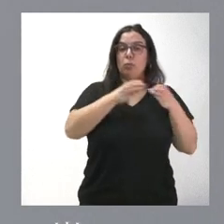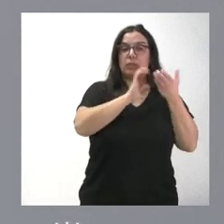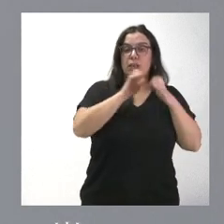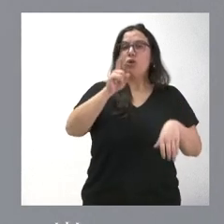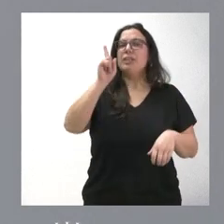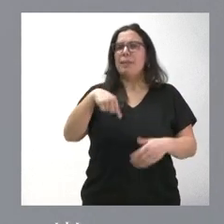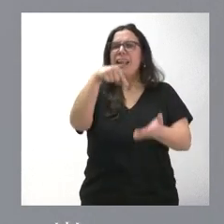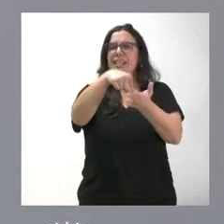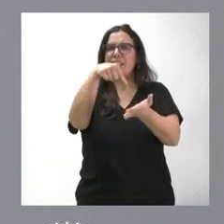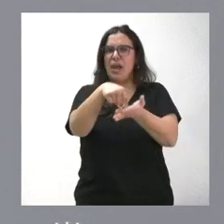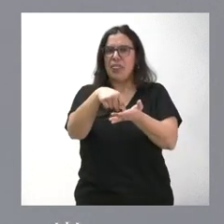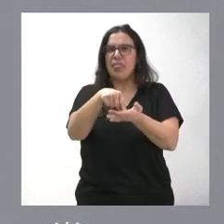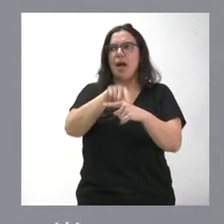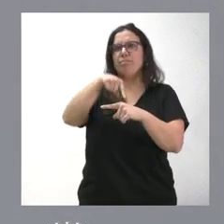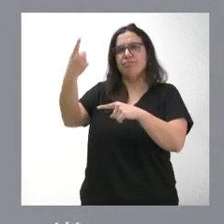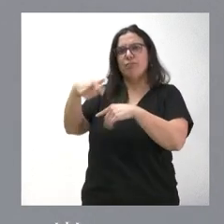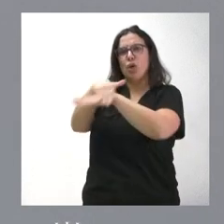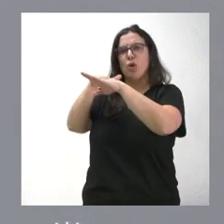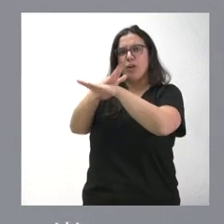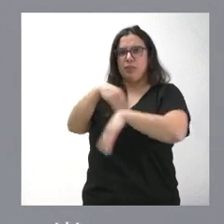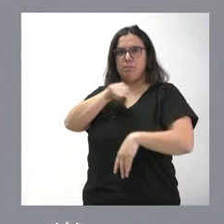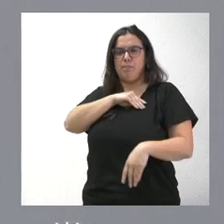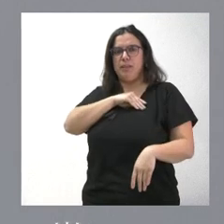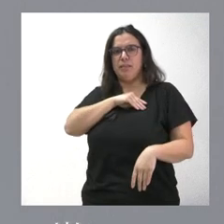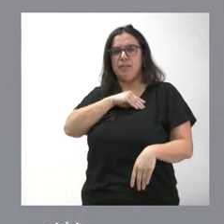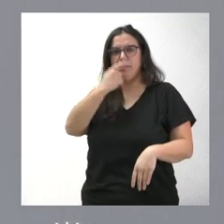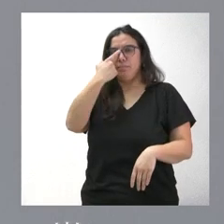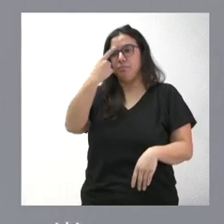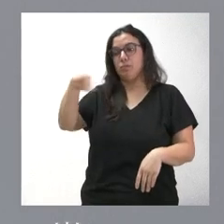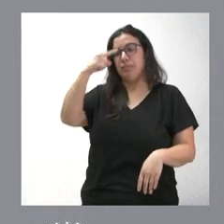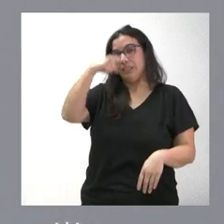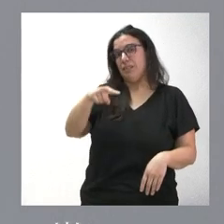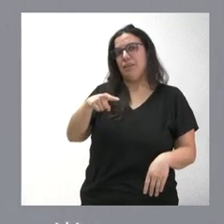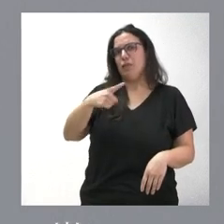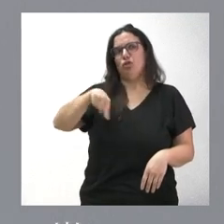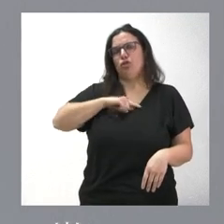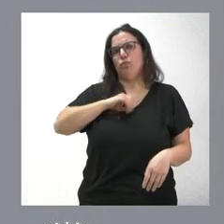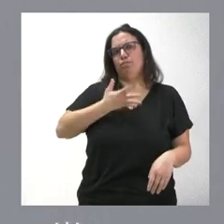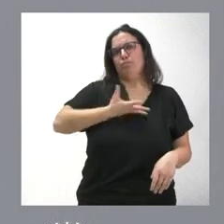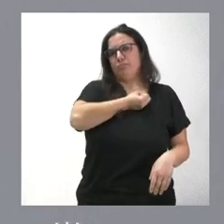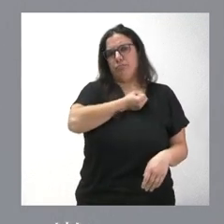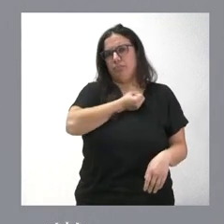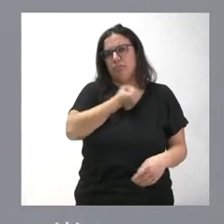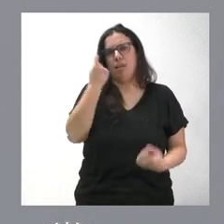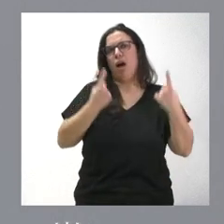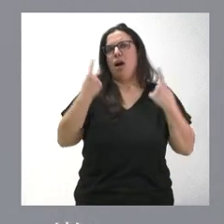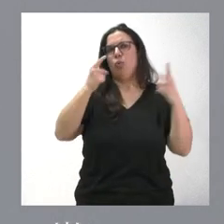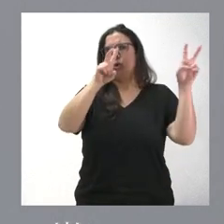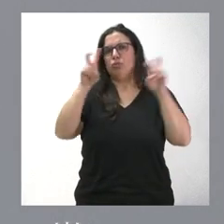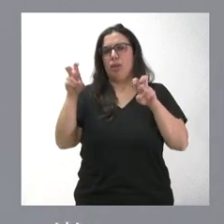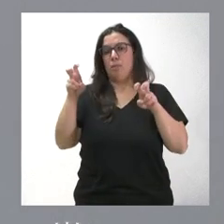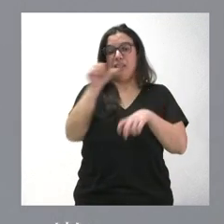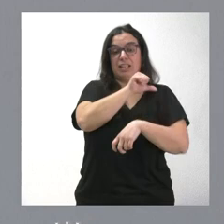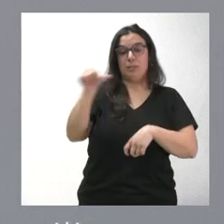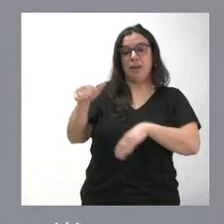exigencia respecto del Gobierno de España. Estamos, como saben ustedes, muy decepcionados de algunos anuncios que se realizaron esta semana por